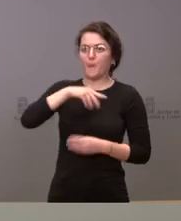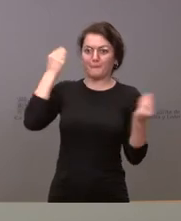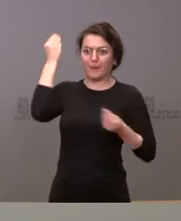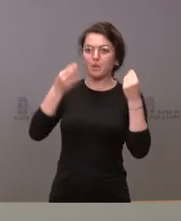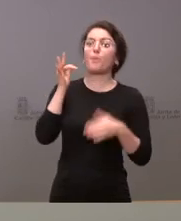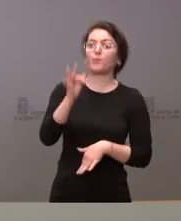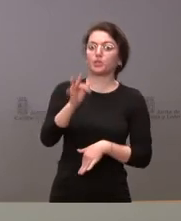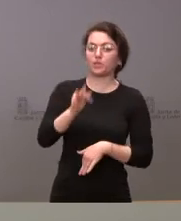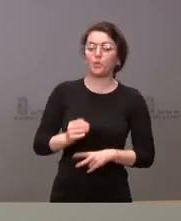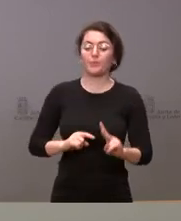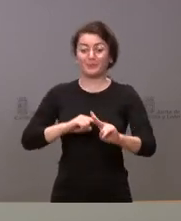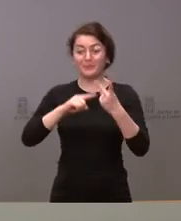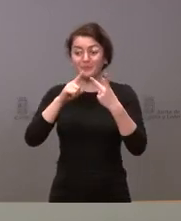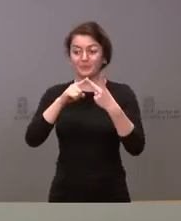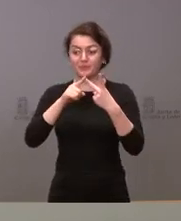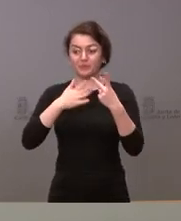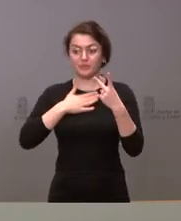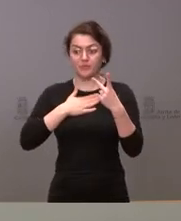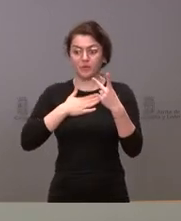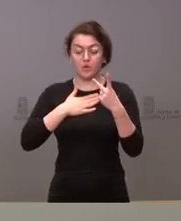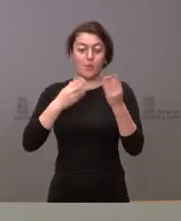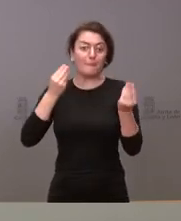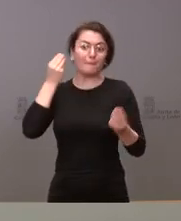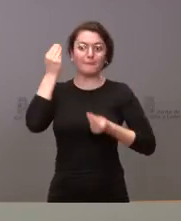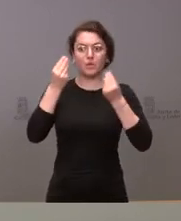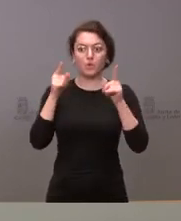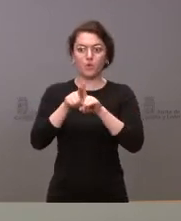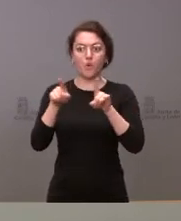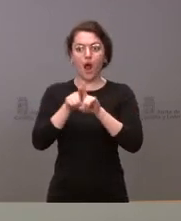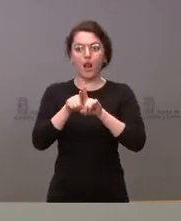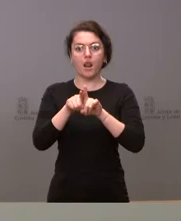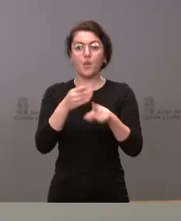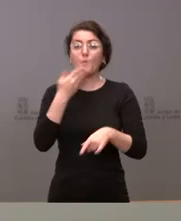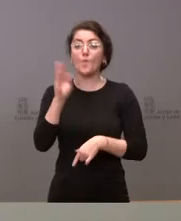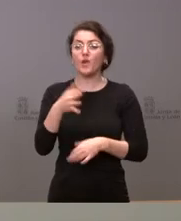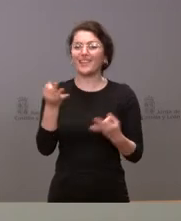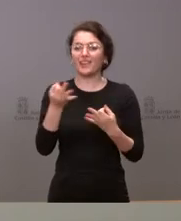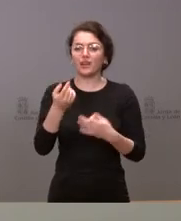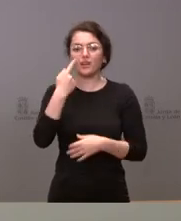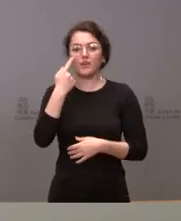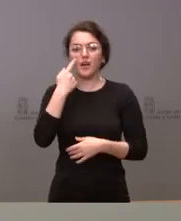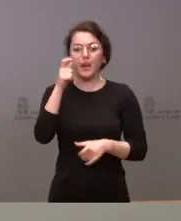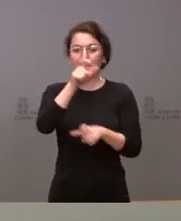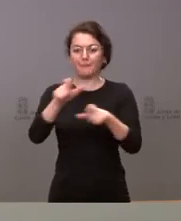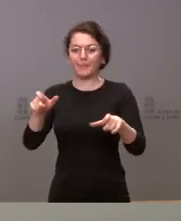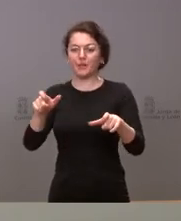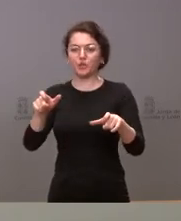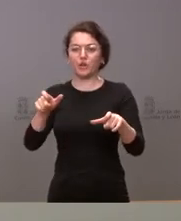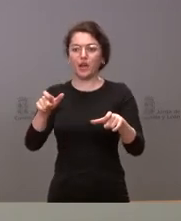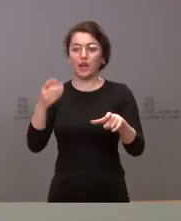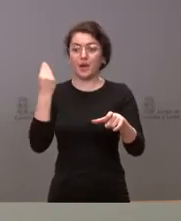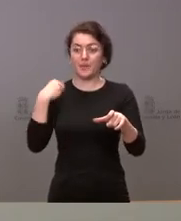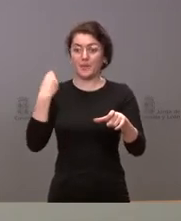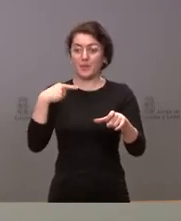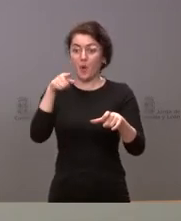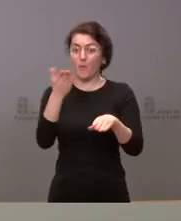Lo segundo, a mí, yo creo que lo oportuno aquí es, sobre todo, valorar el perfil de las personas que han sido propuestas